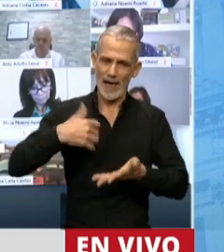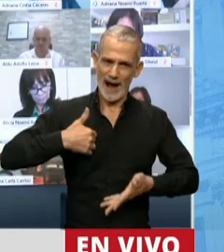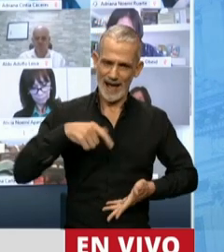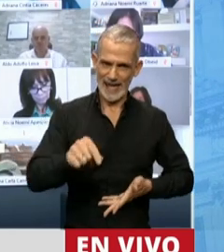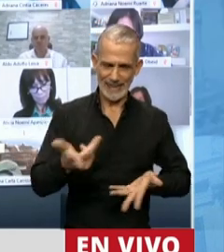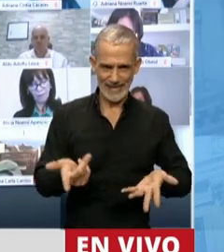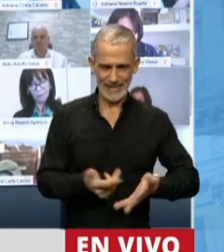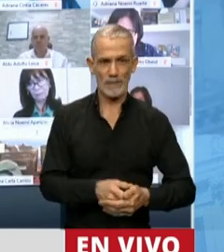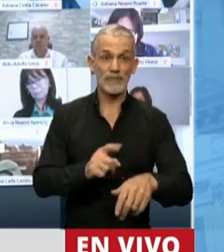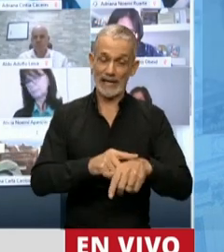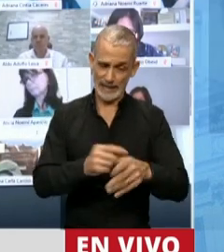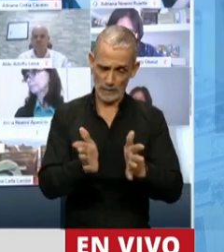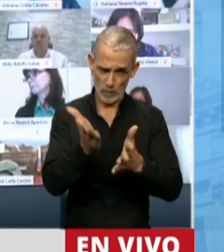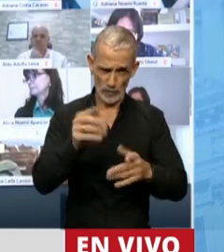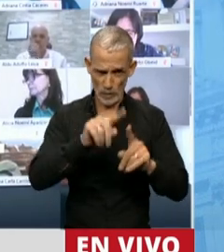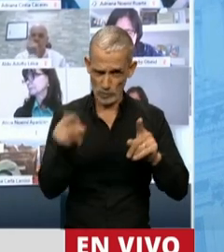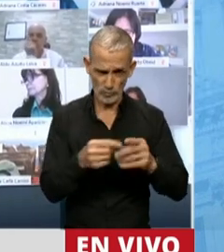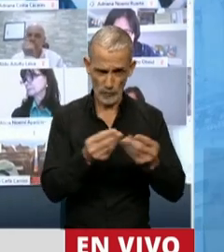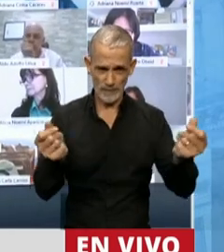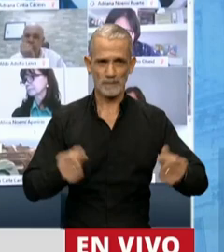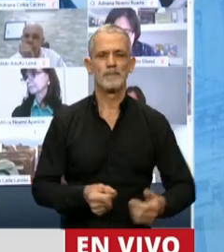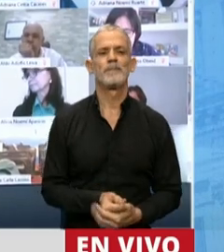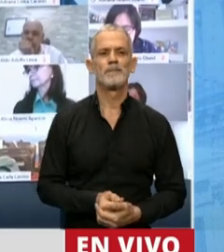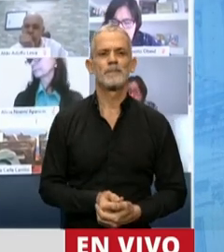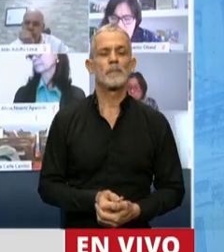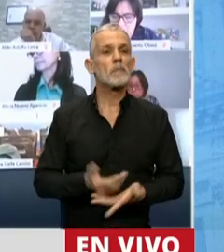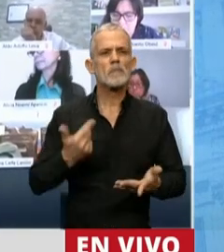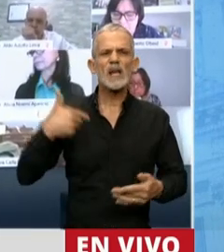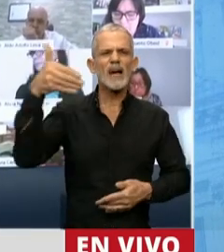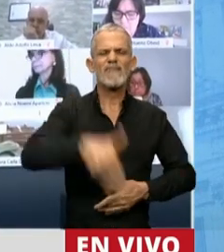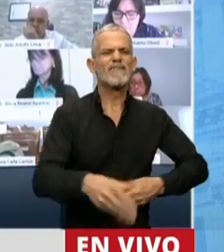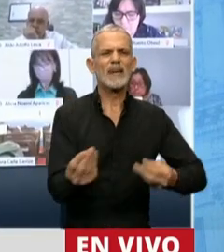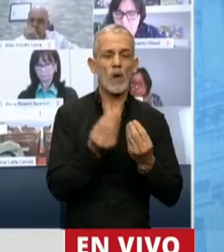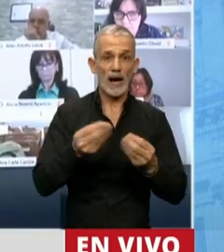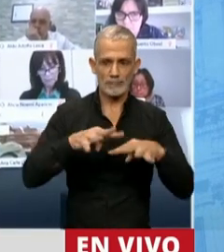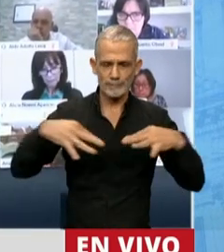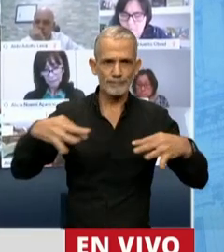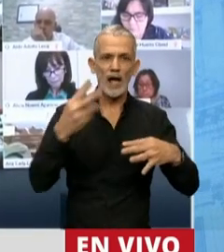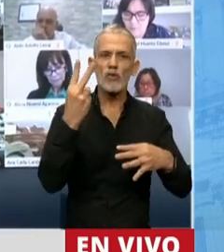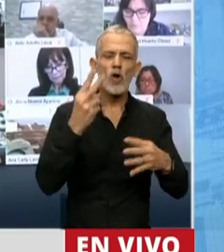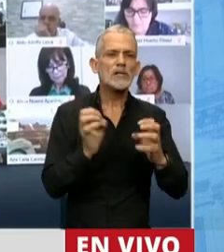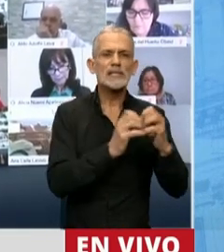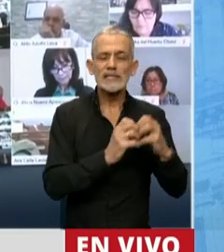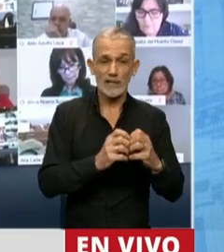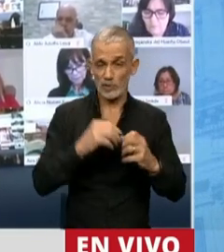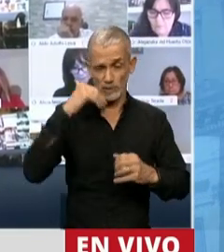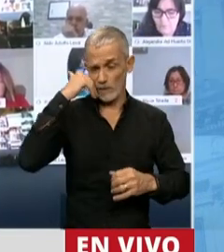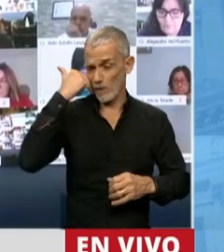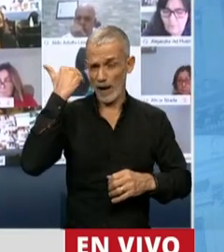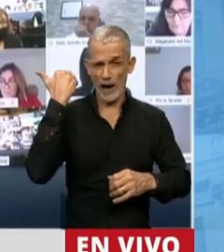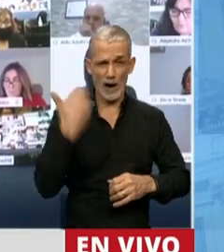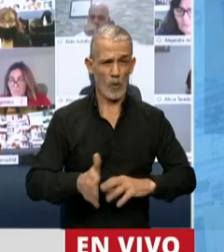Vaya redondeando. Redondeo, señor Presidente. Venimos en esta Cámara de dos sesiones vergonzosas